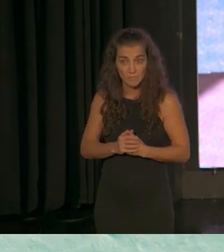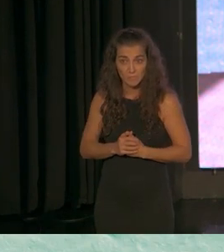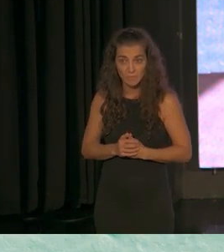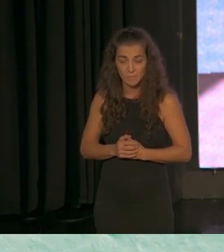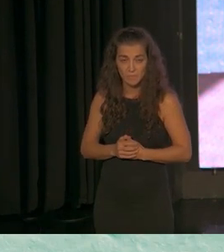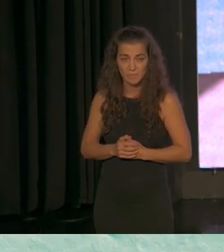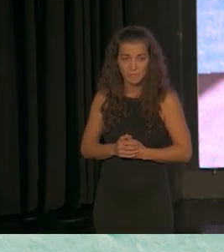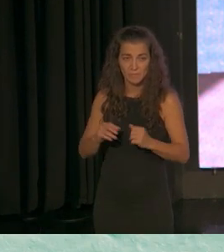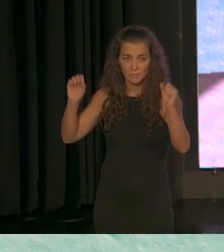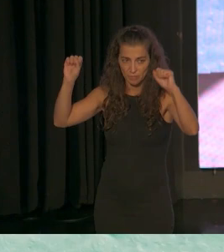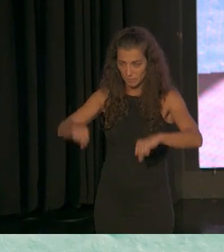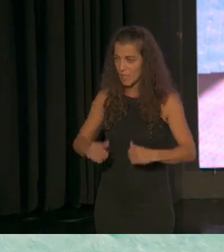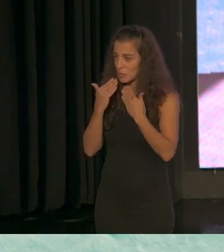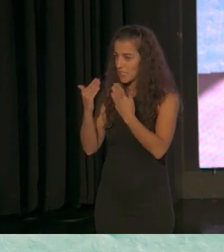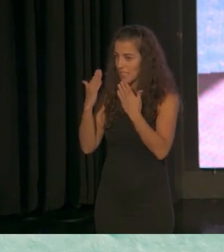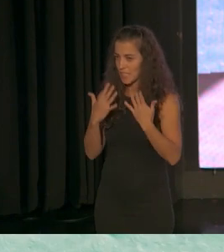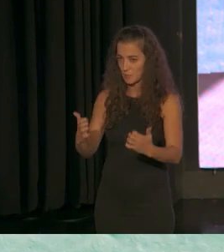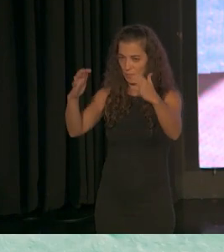vale pues muchas gracias Climén